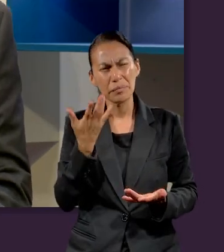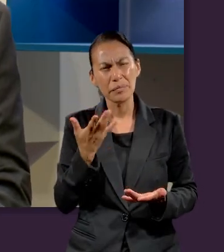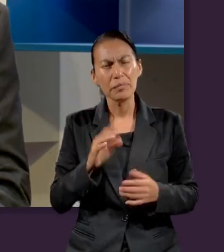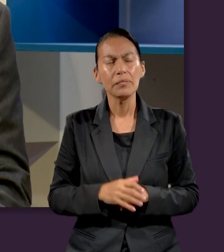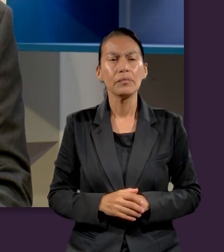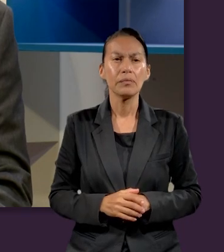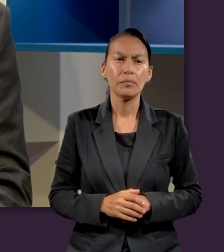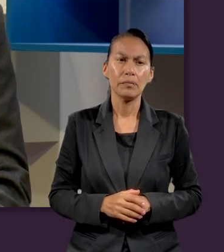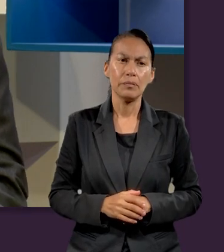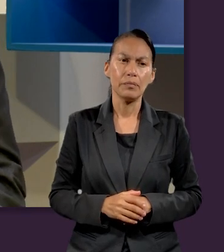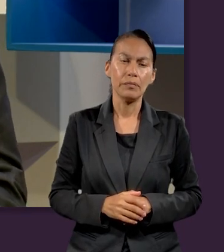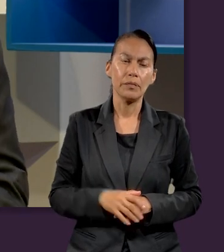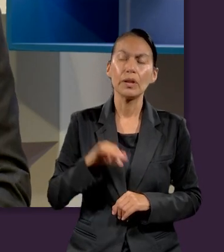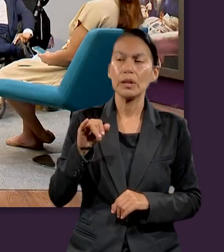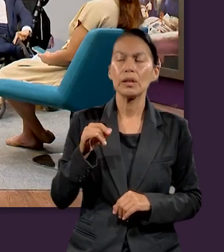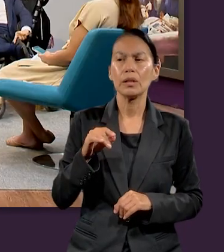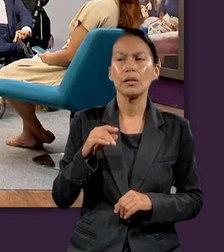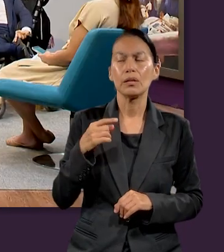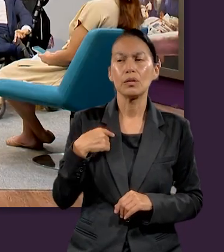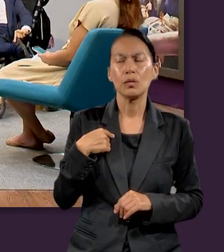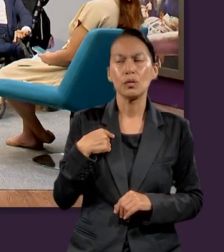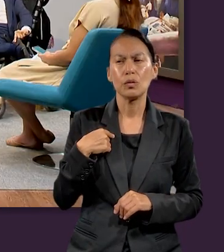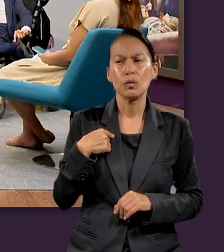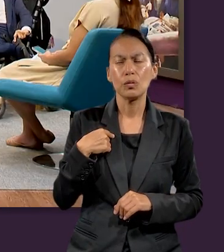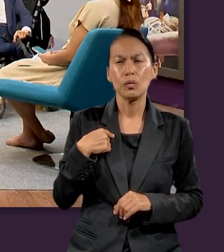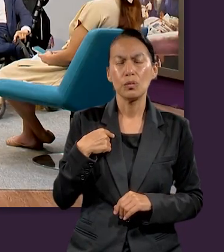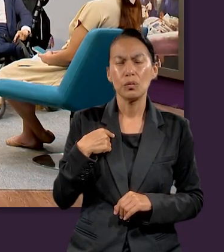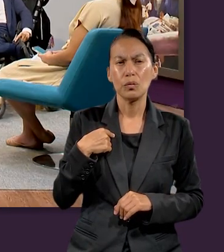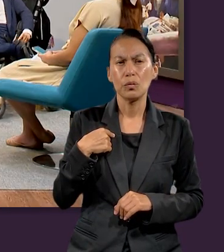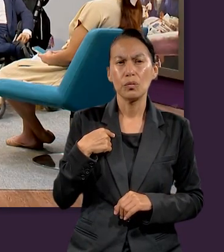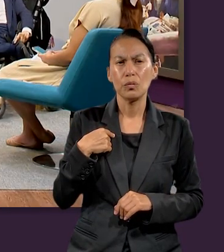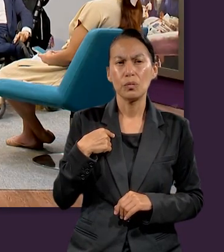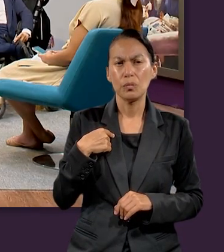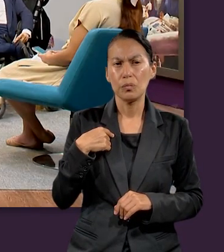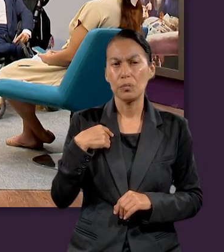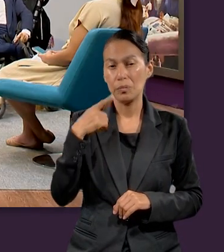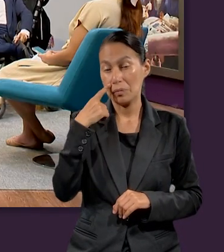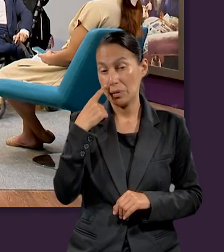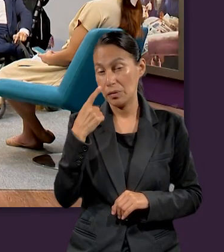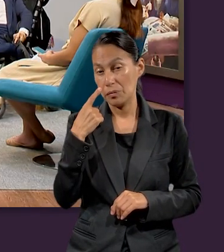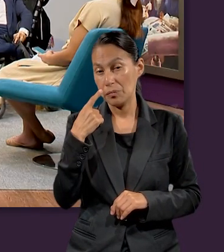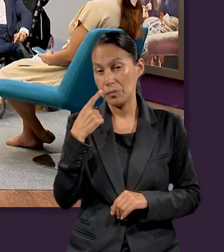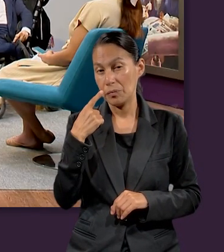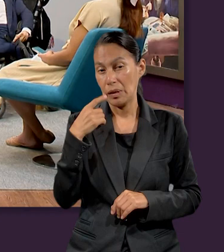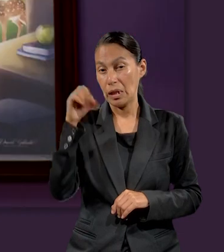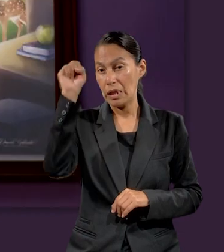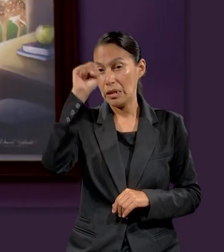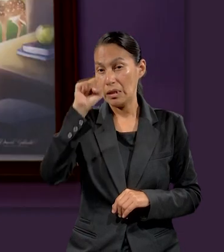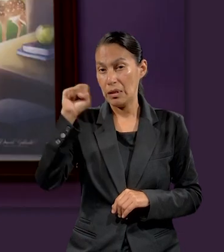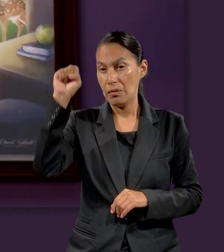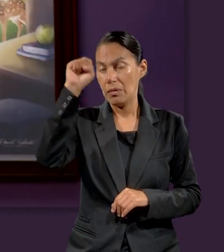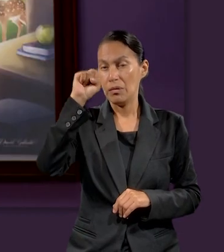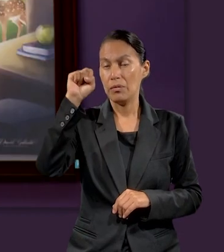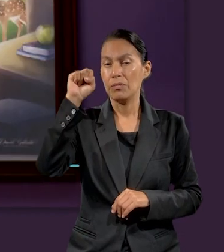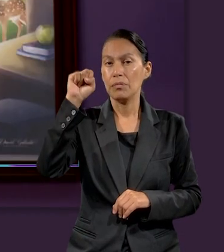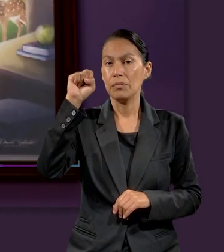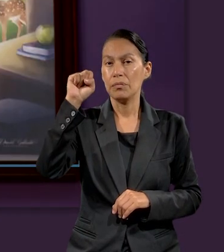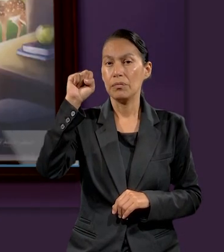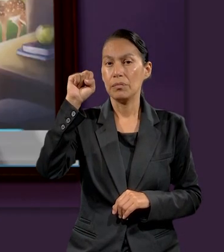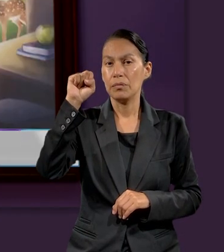asunto que estamos estudiando ahora? También lo que he visto es que habla de que el sábado es